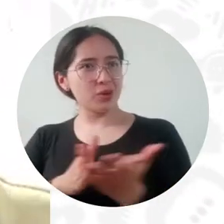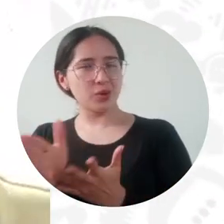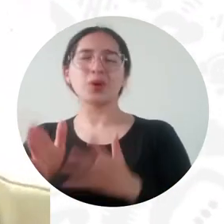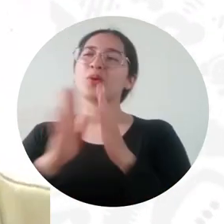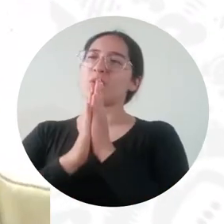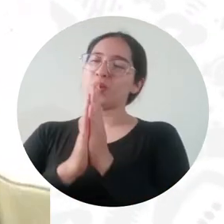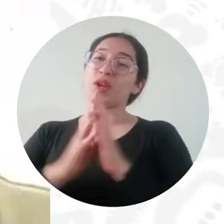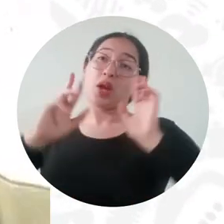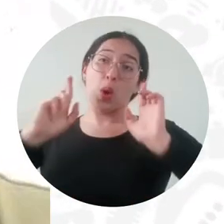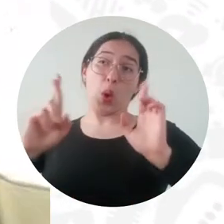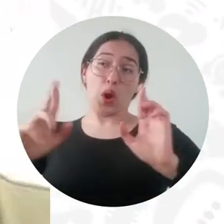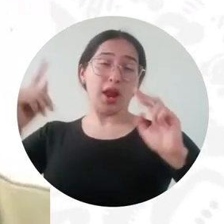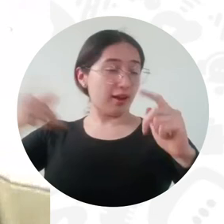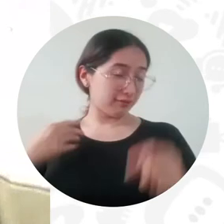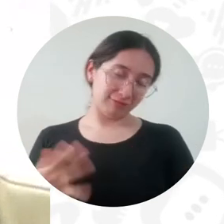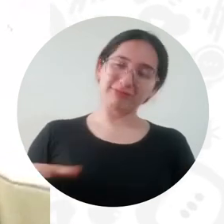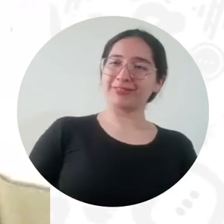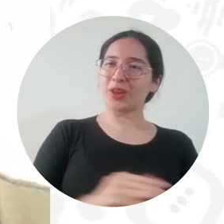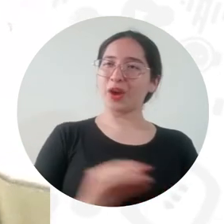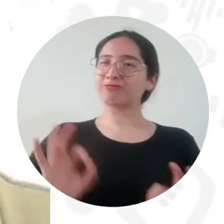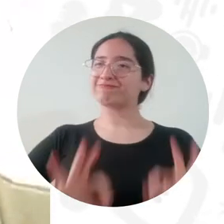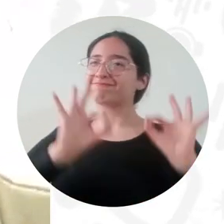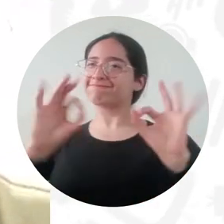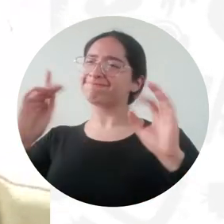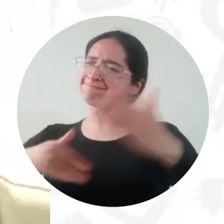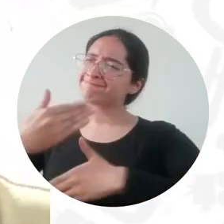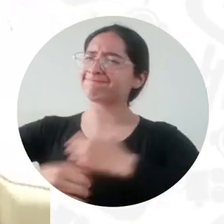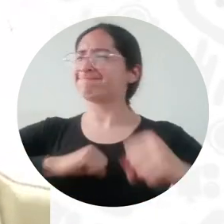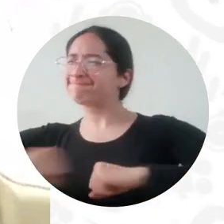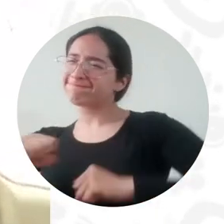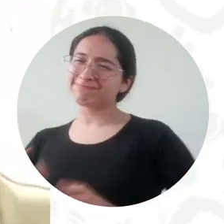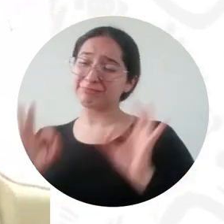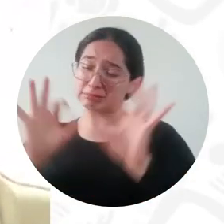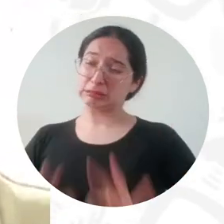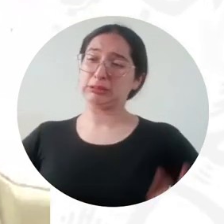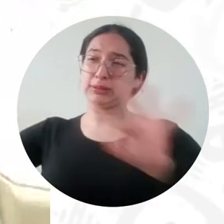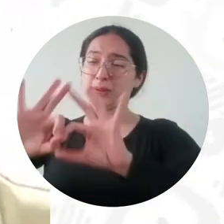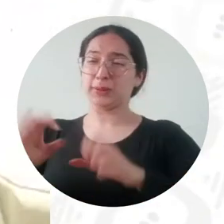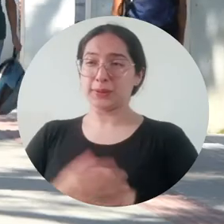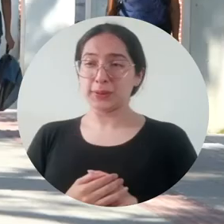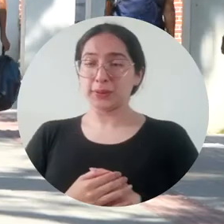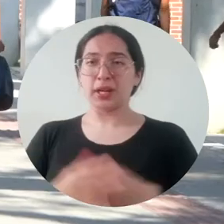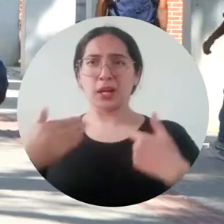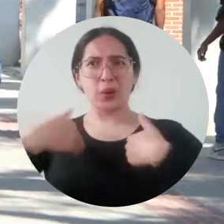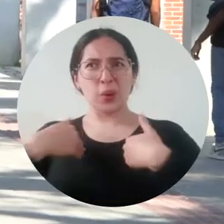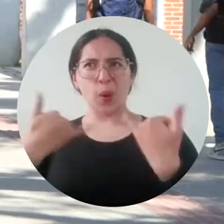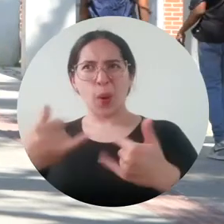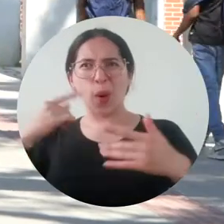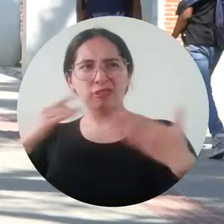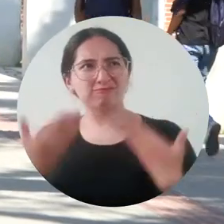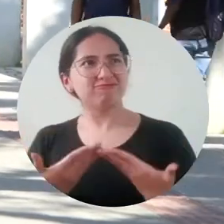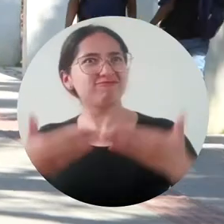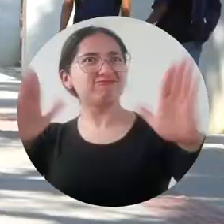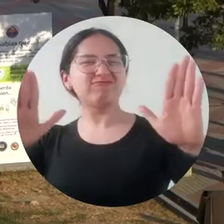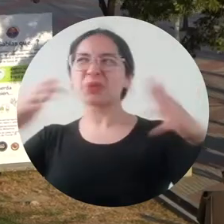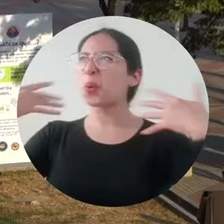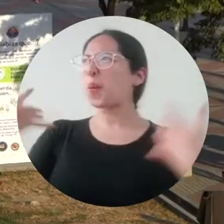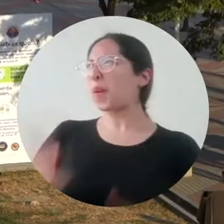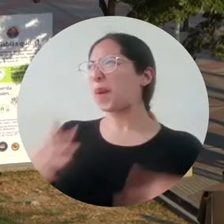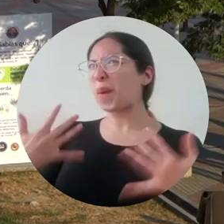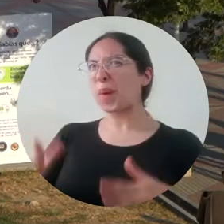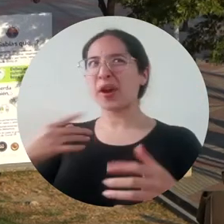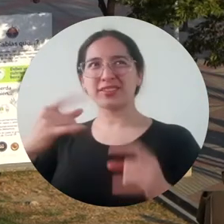este programa y espero que a todos nos vaya muy bien y que podamos hacer un equipo importante. A mí se me abre con esta